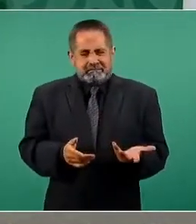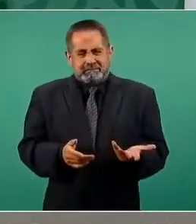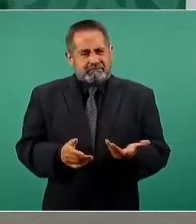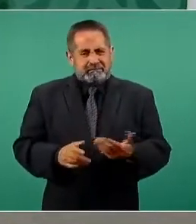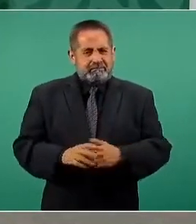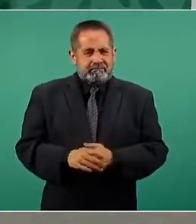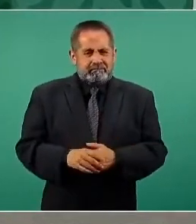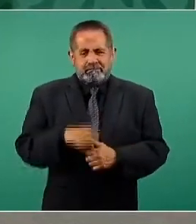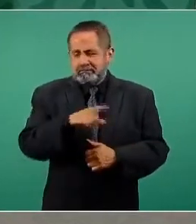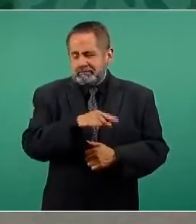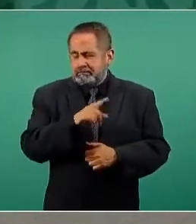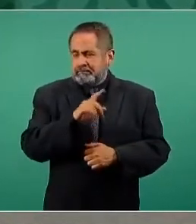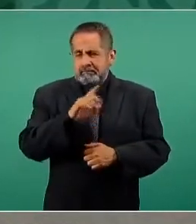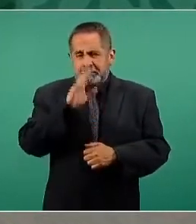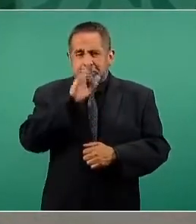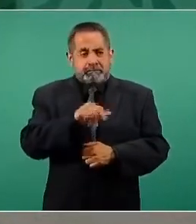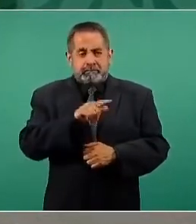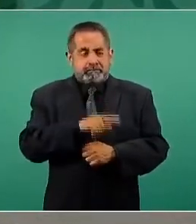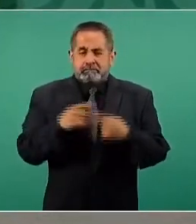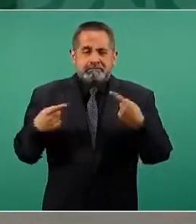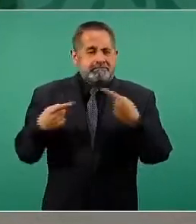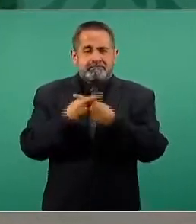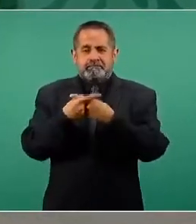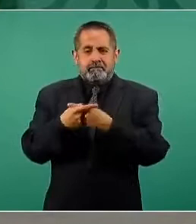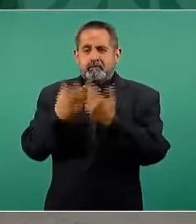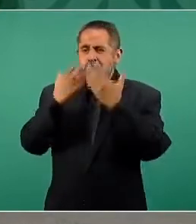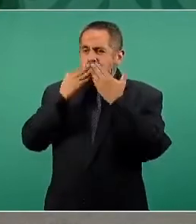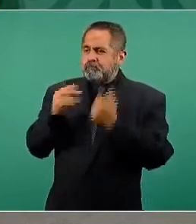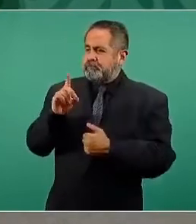Y es un acto totalmente antidemocrático.